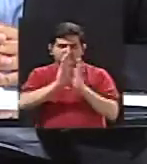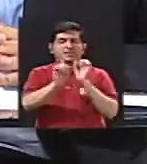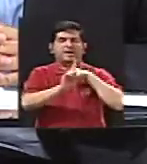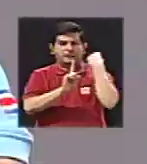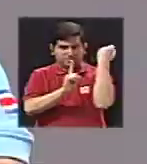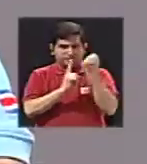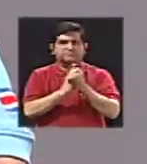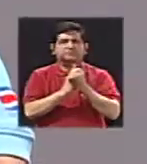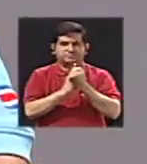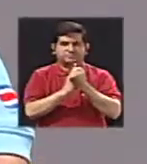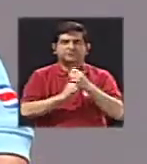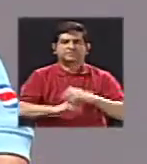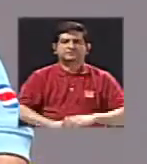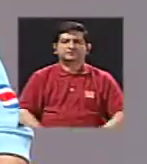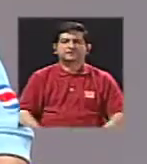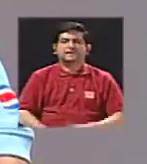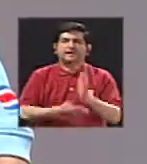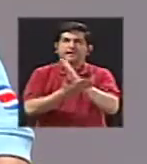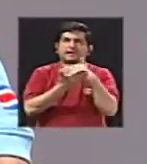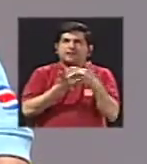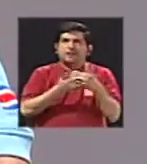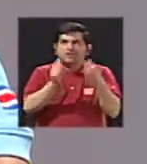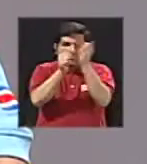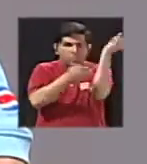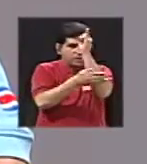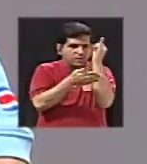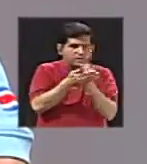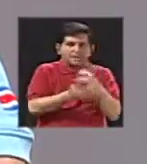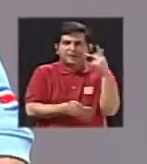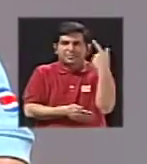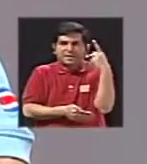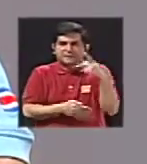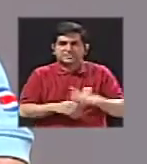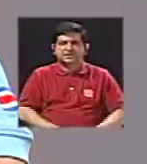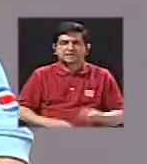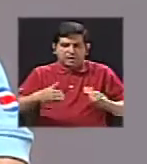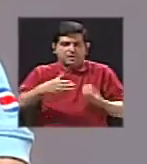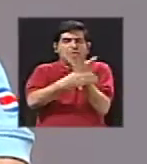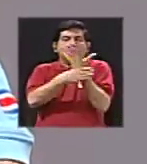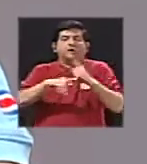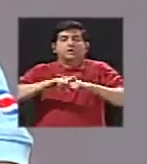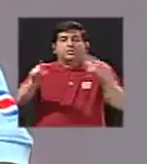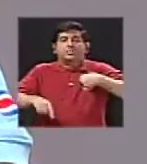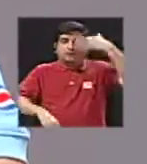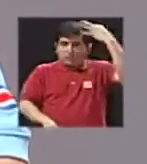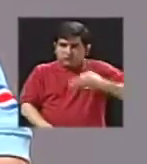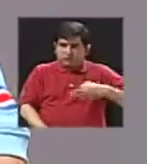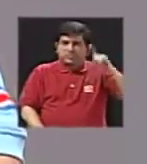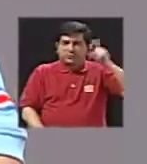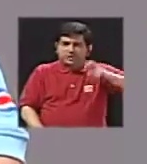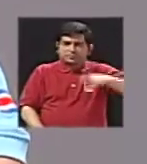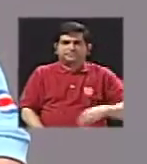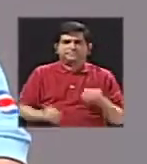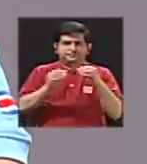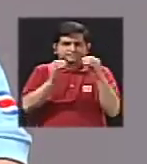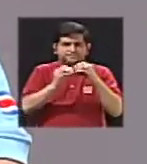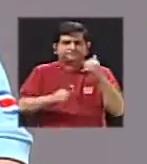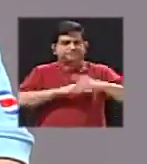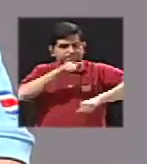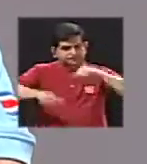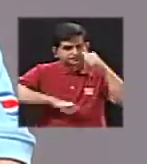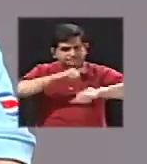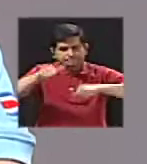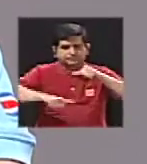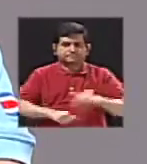y algunos mapas de peligro volcánico, pero bueno, creo que se deberían hacer un poco más de esfuerzos